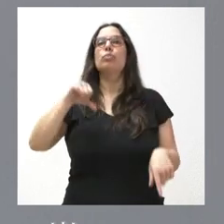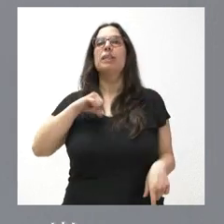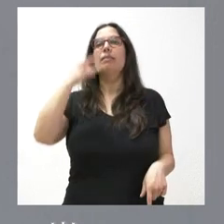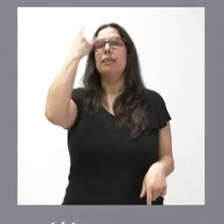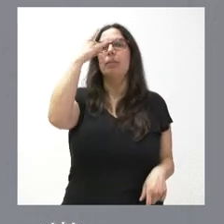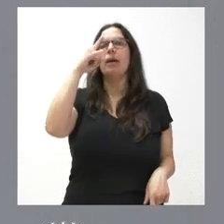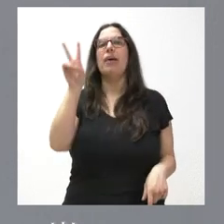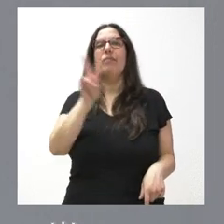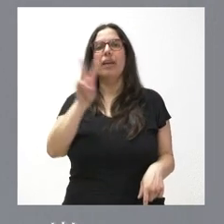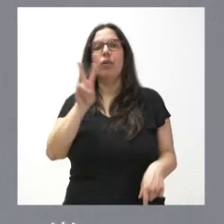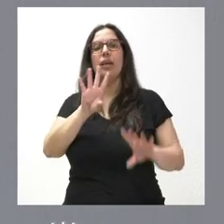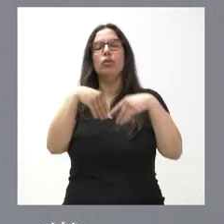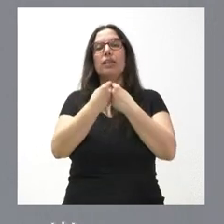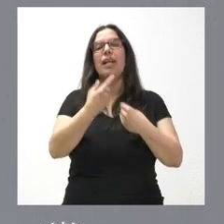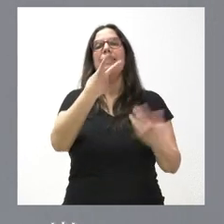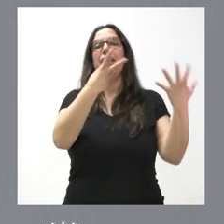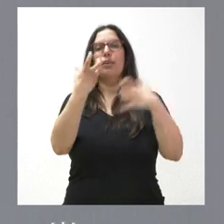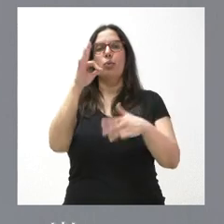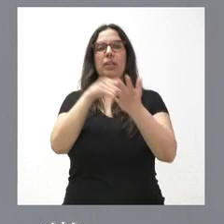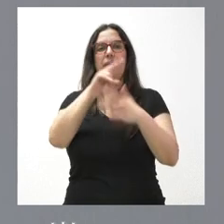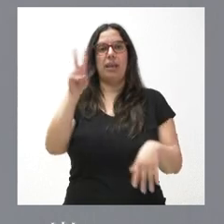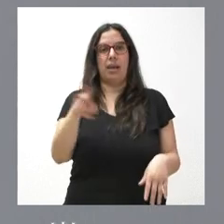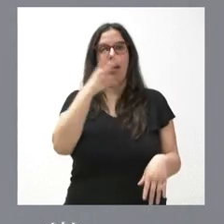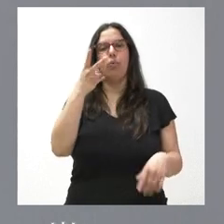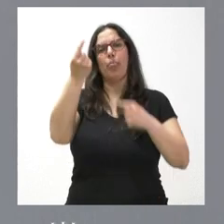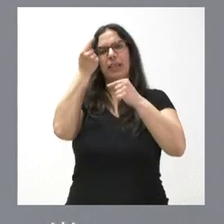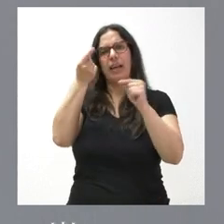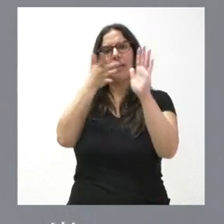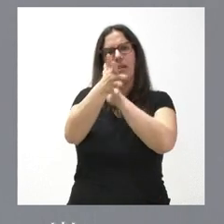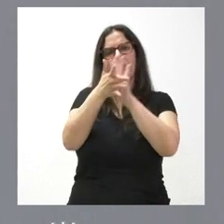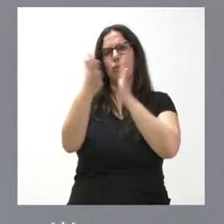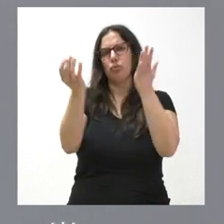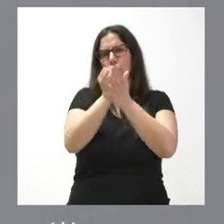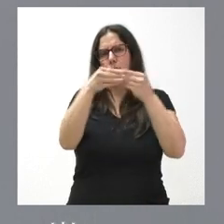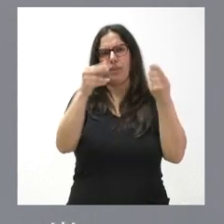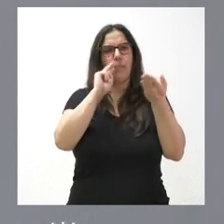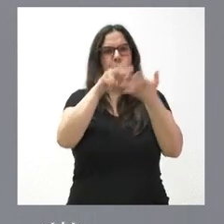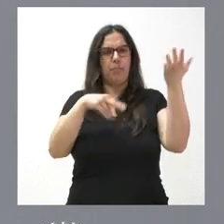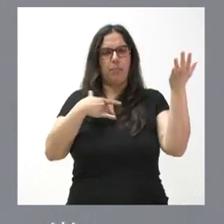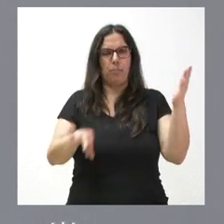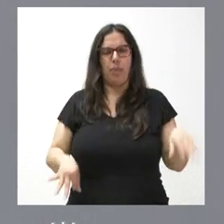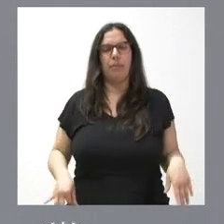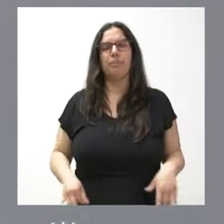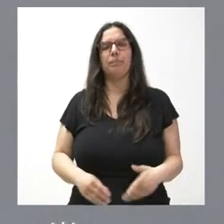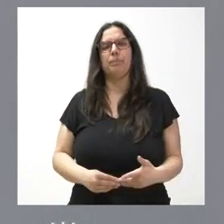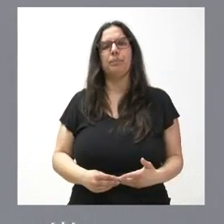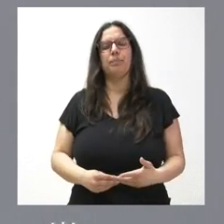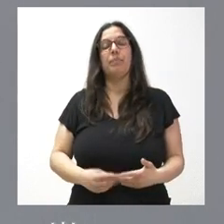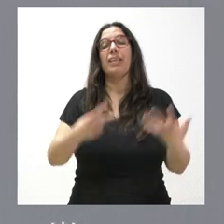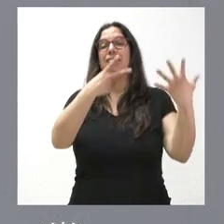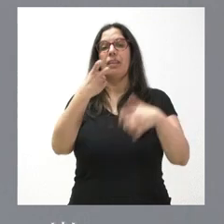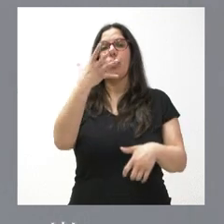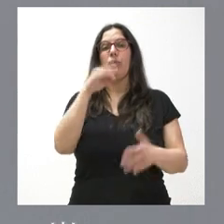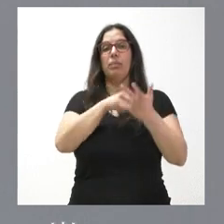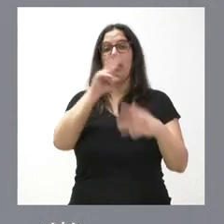suministros por importe de 750.000 euros. Tienen ustedes el detalle de los mismos en la documentación que les ha sido entregada. 750